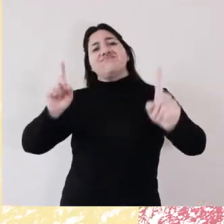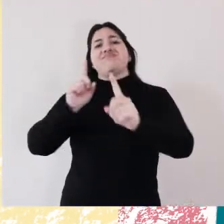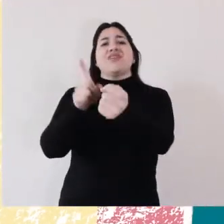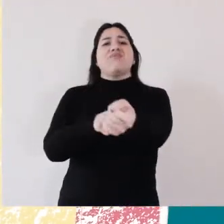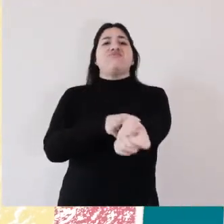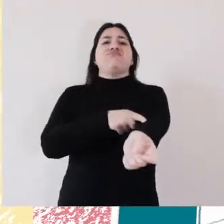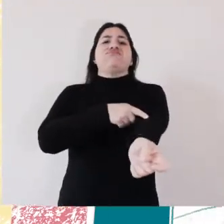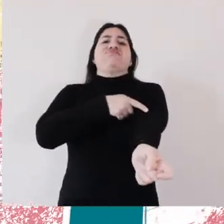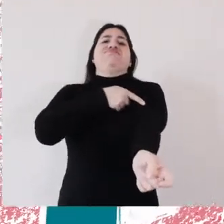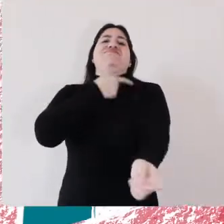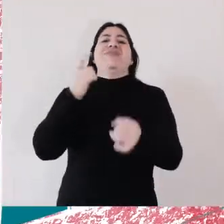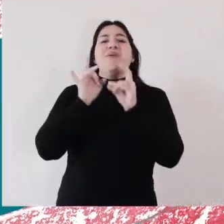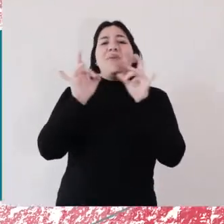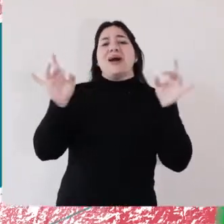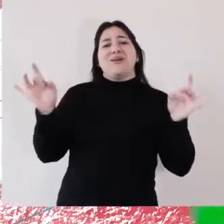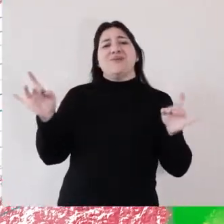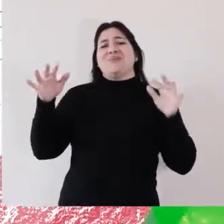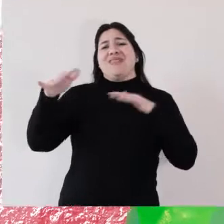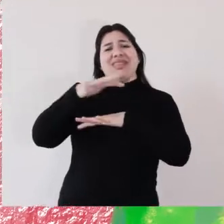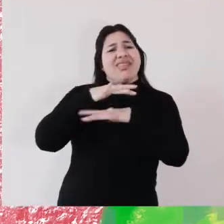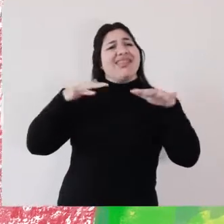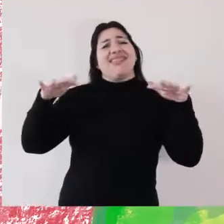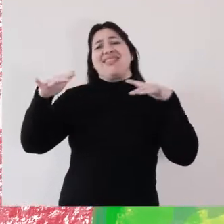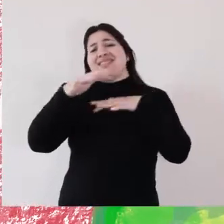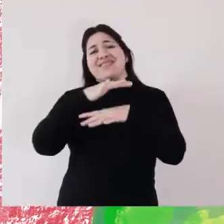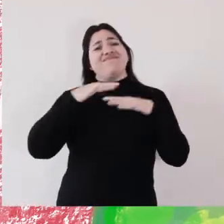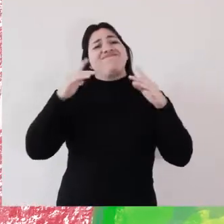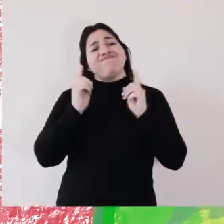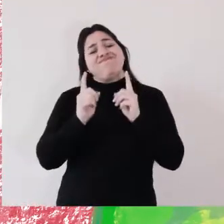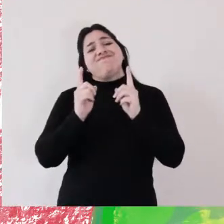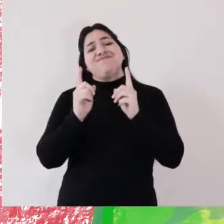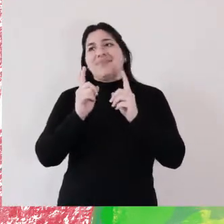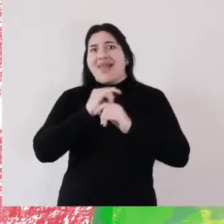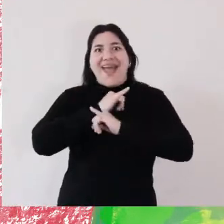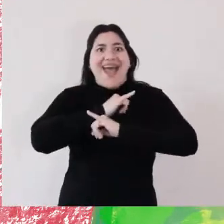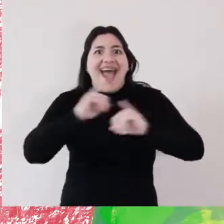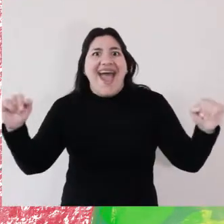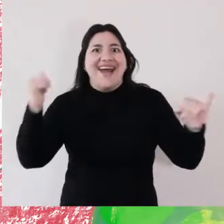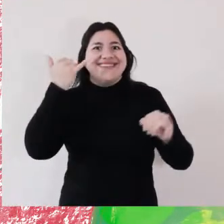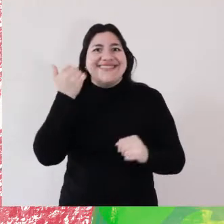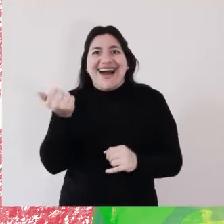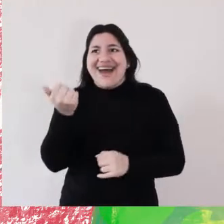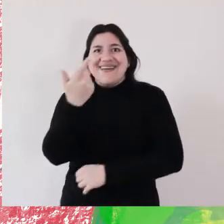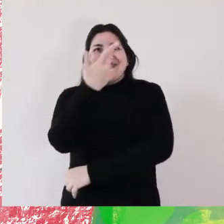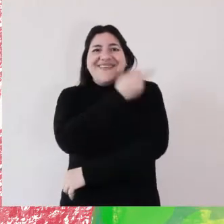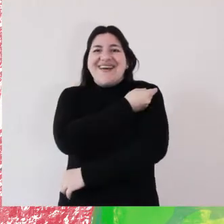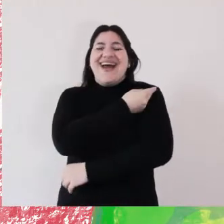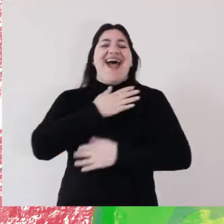seguía circulando, aunque las noticias decían que ya había empezado la vacunación.